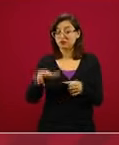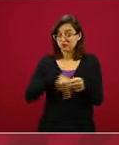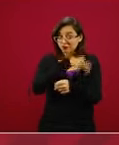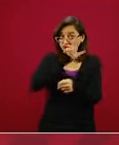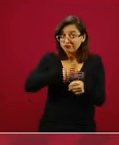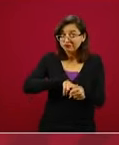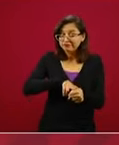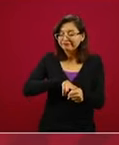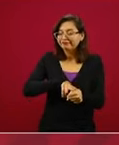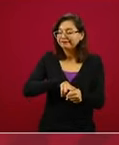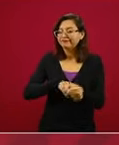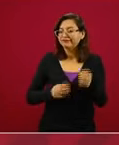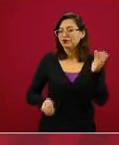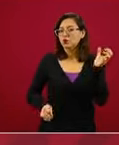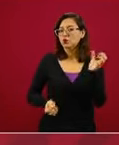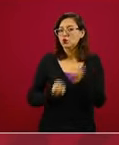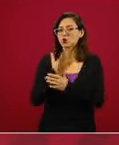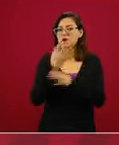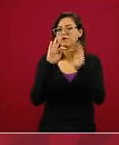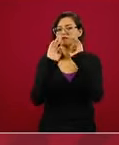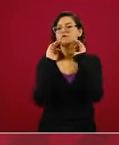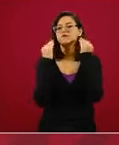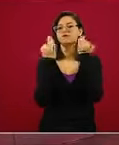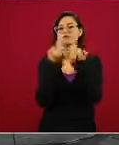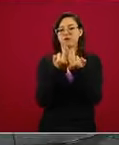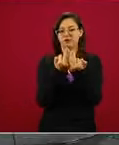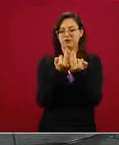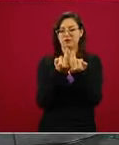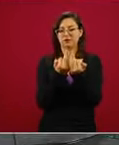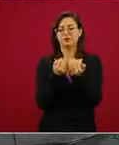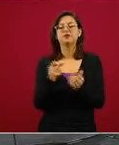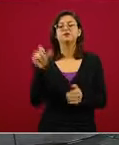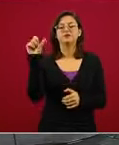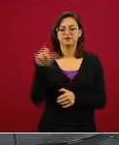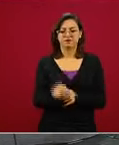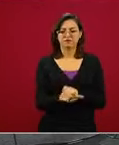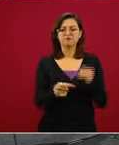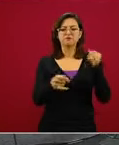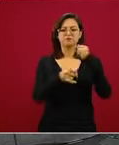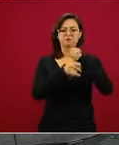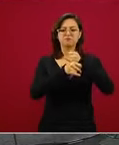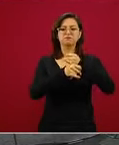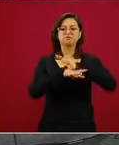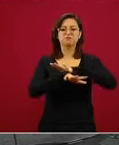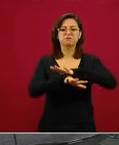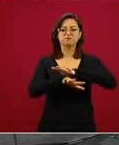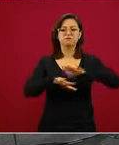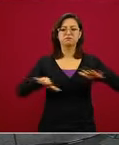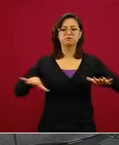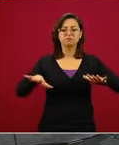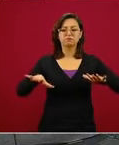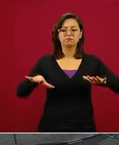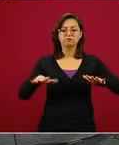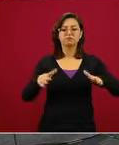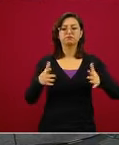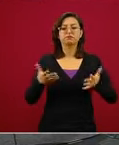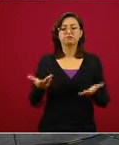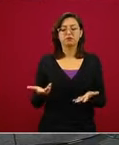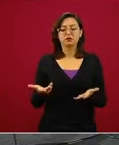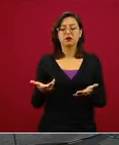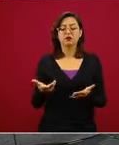sobre cómo vamos a iniciar esta